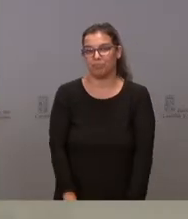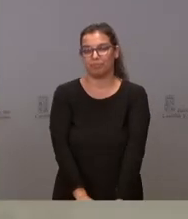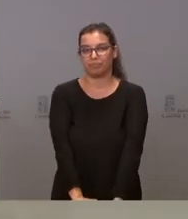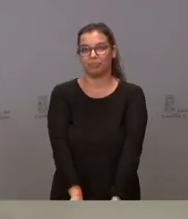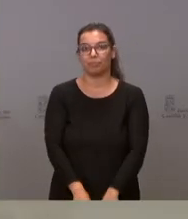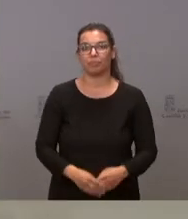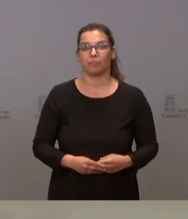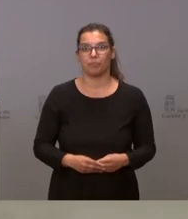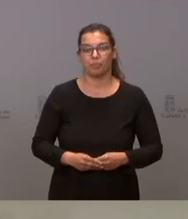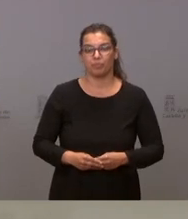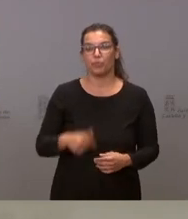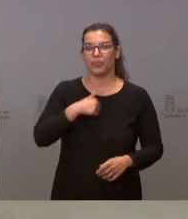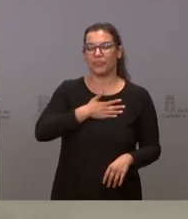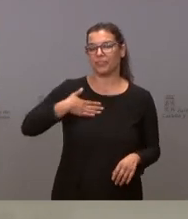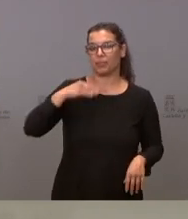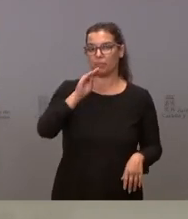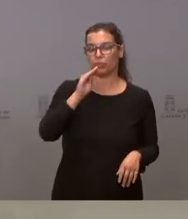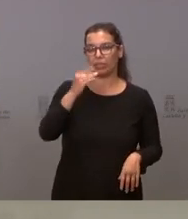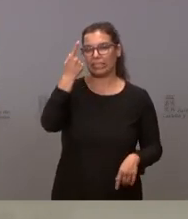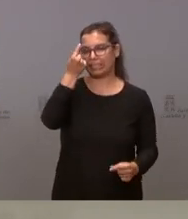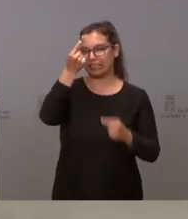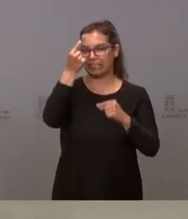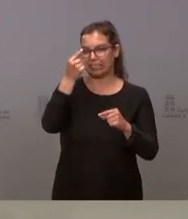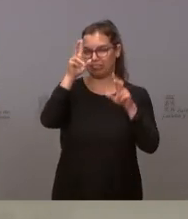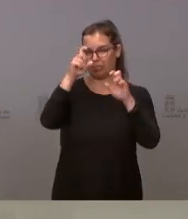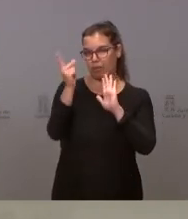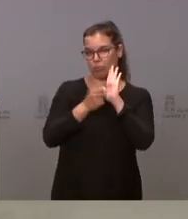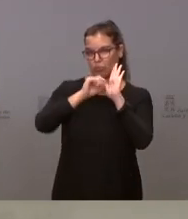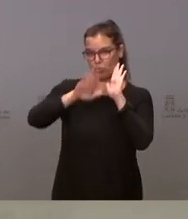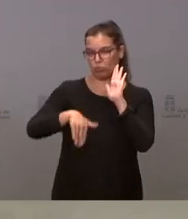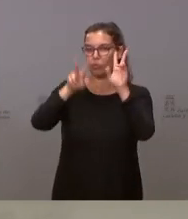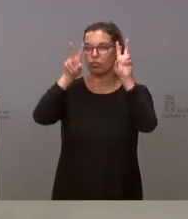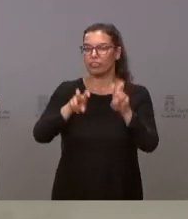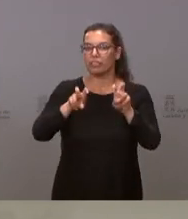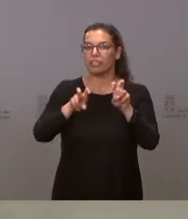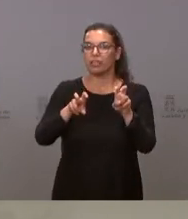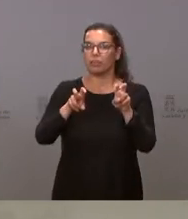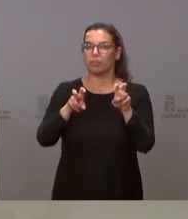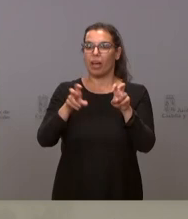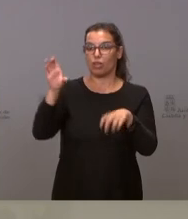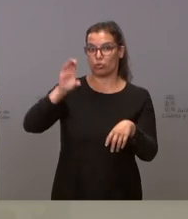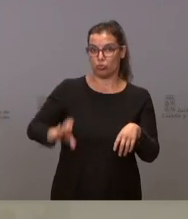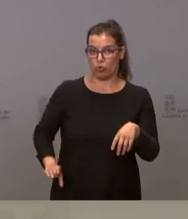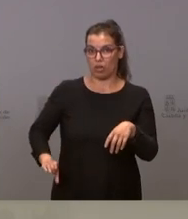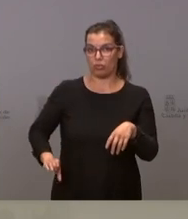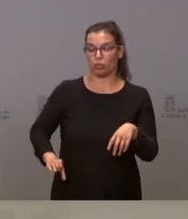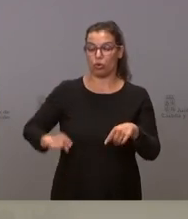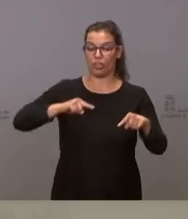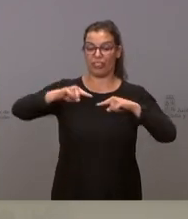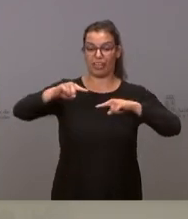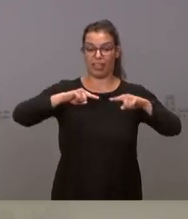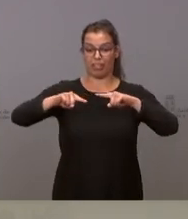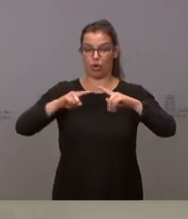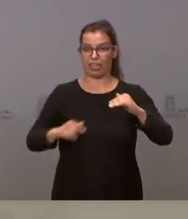Sí, le quería preguntar una matización sobre este último punto. Sobre el tema de la equiparación de los sueldos del personal de dirección,